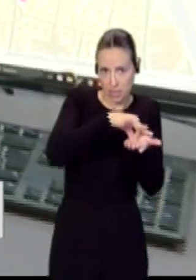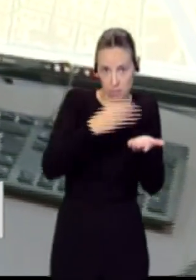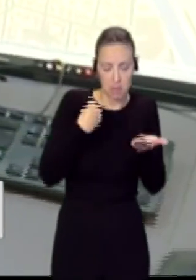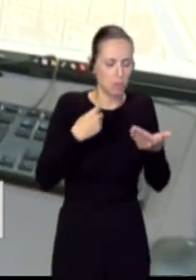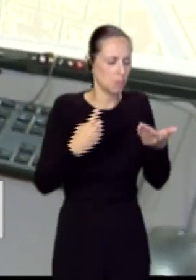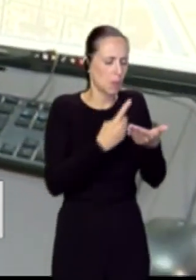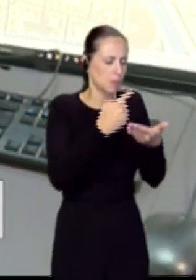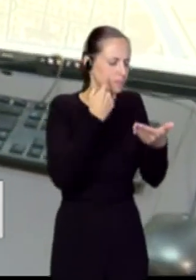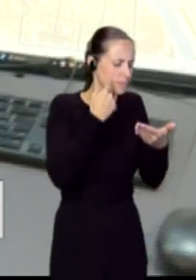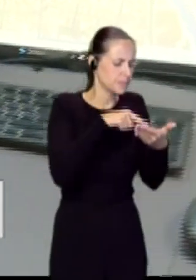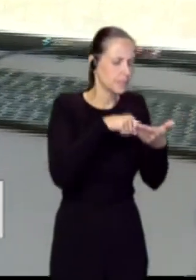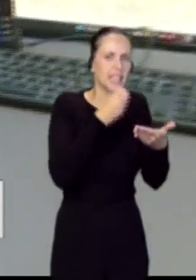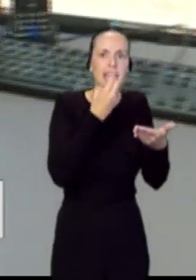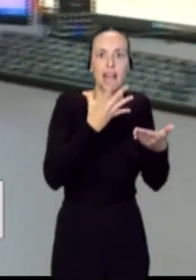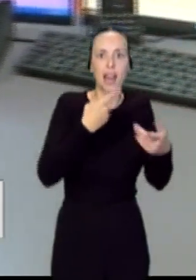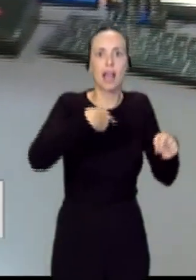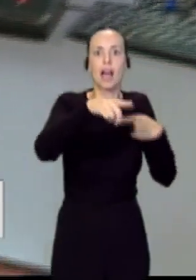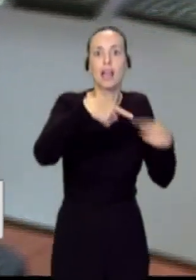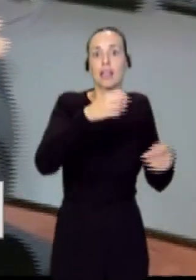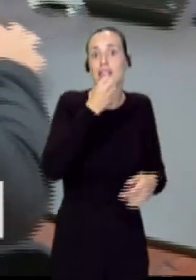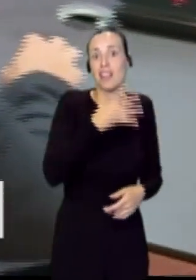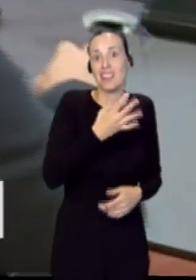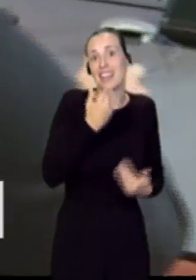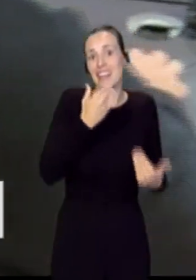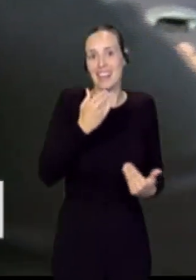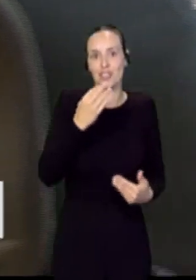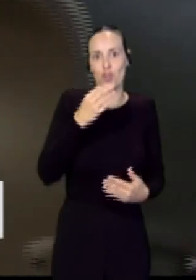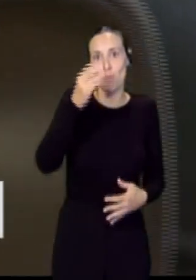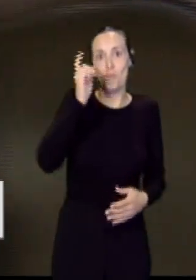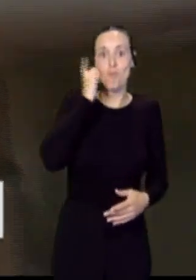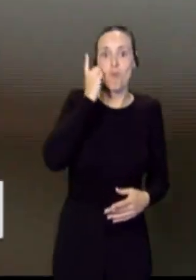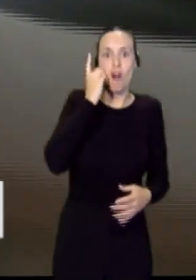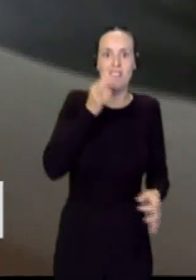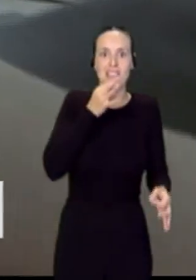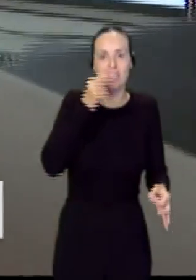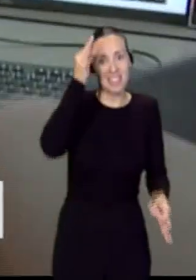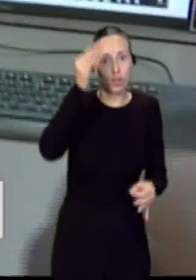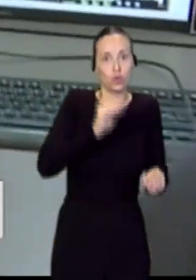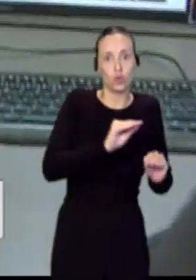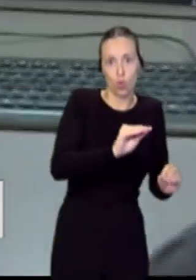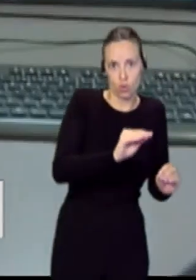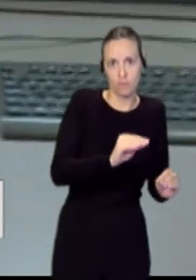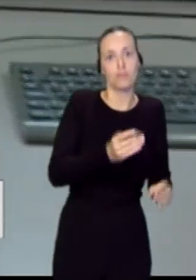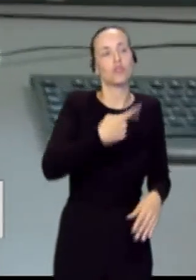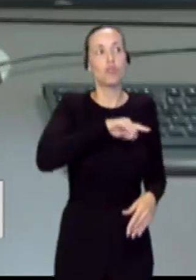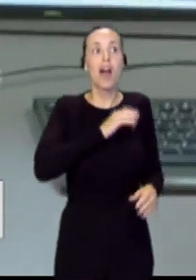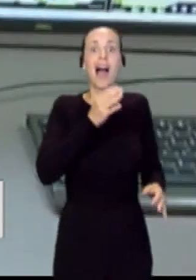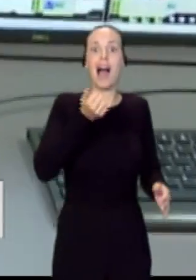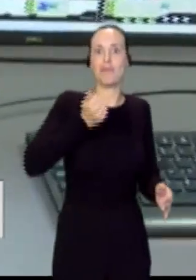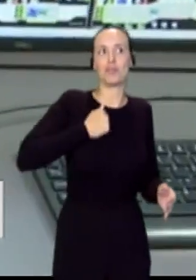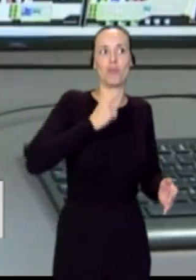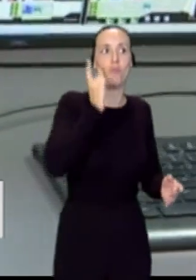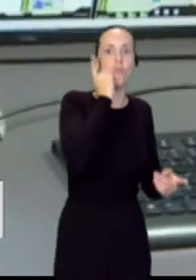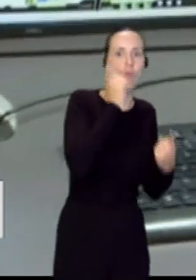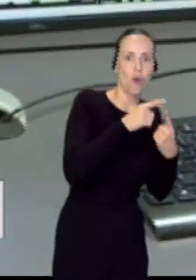real cómo está la conexión de las vías que utiliza los datos móviles. Nosotros ese es uno de los datos que vamos a utilizar, pero utilizando los otros que están a nuestra disposición,